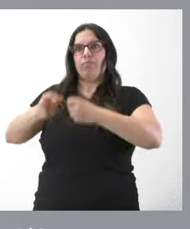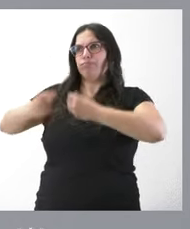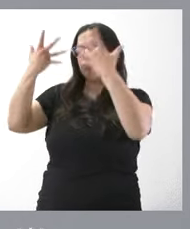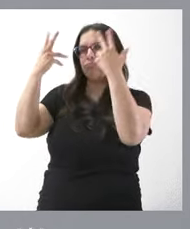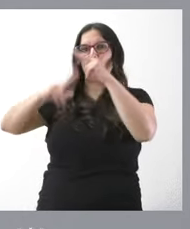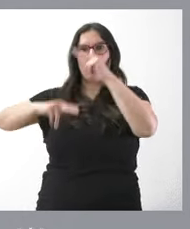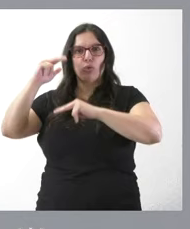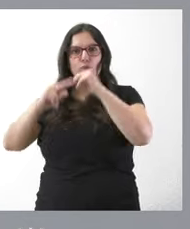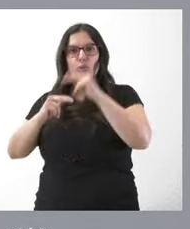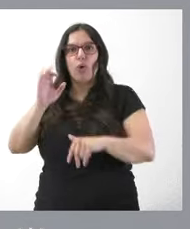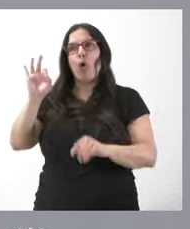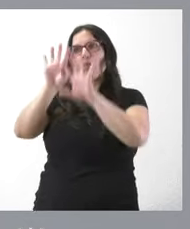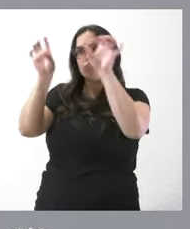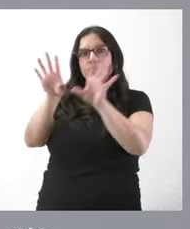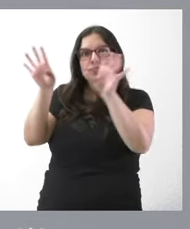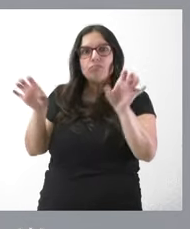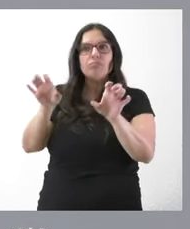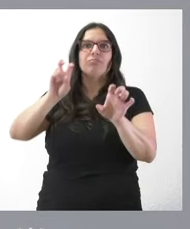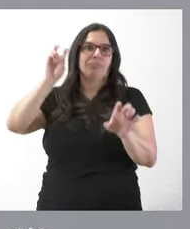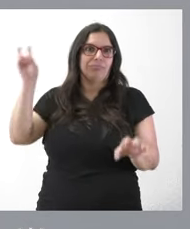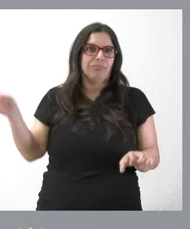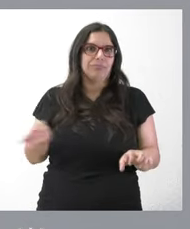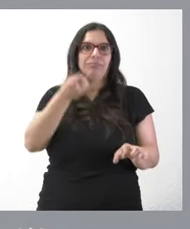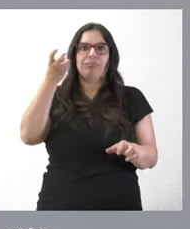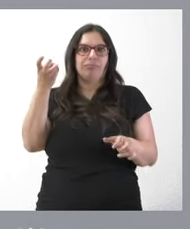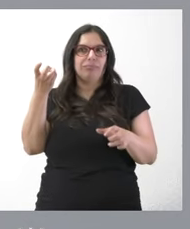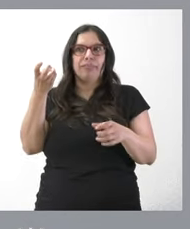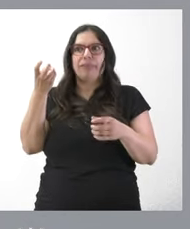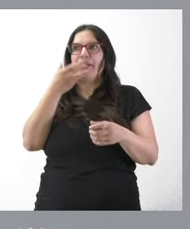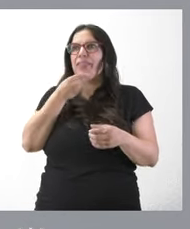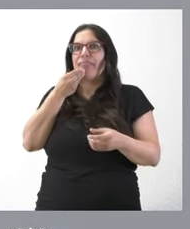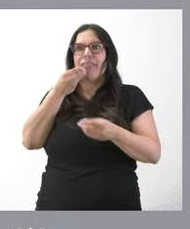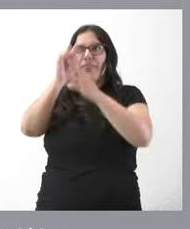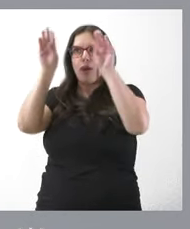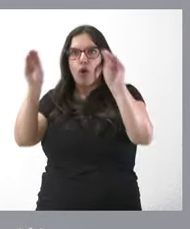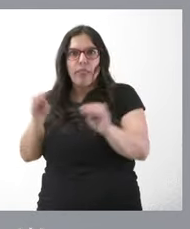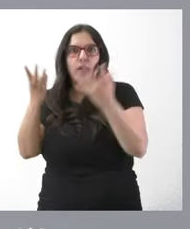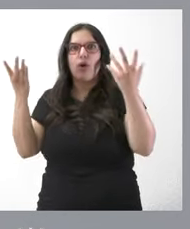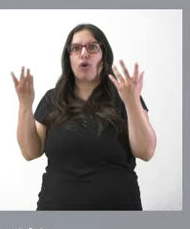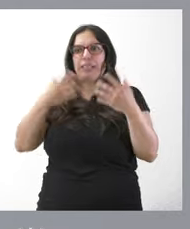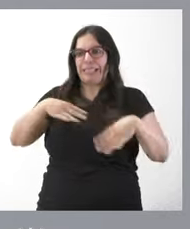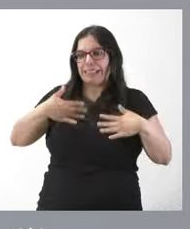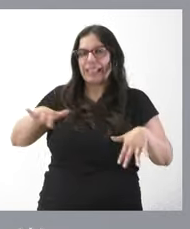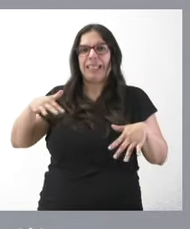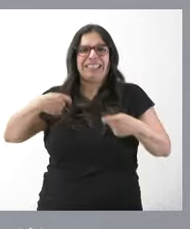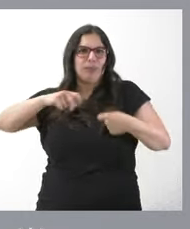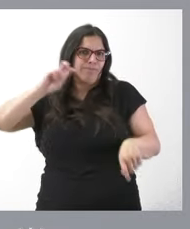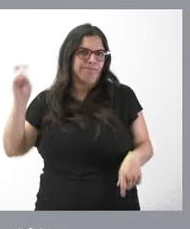y luego de finalización de las mismas y naturalmente todo el tema de mobiliario, textil, comercio, etc.